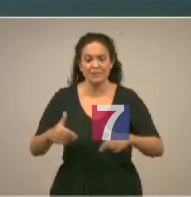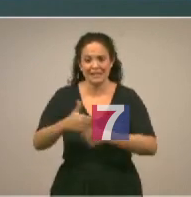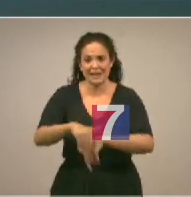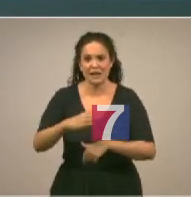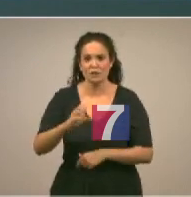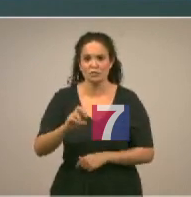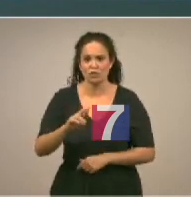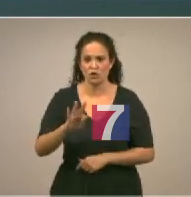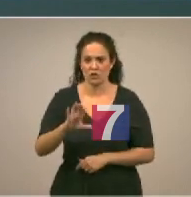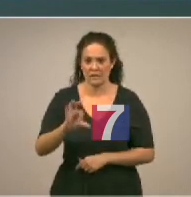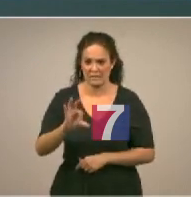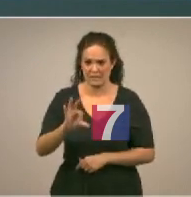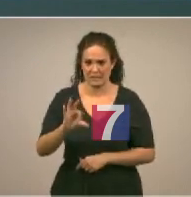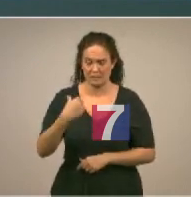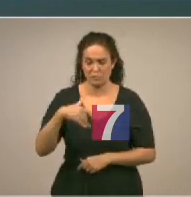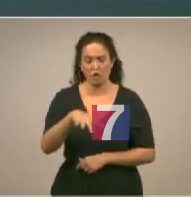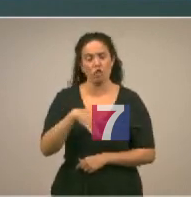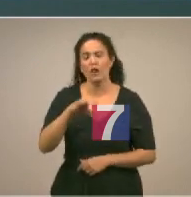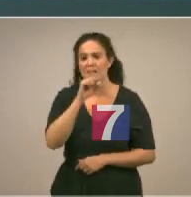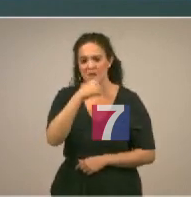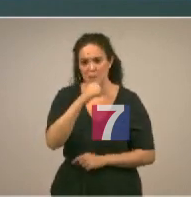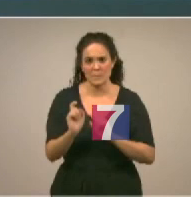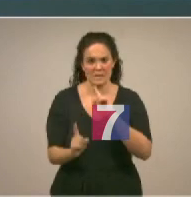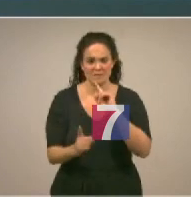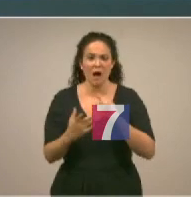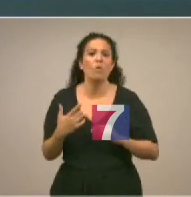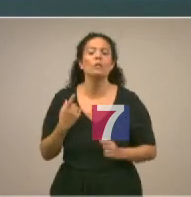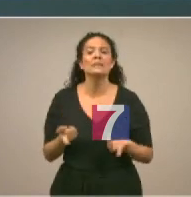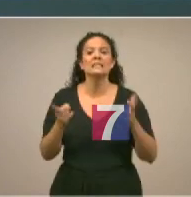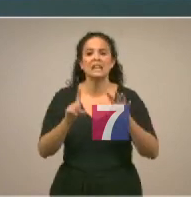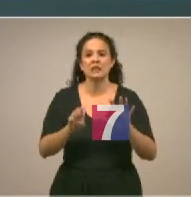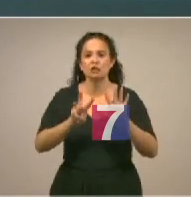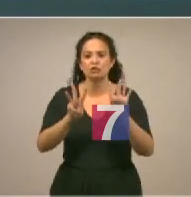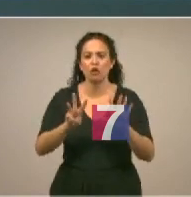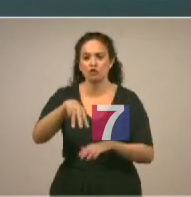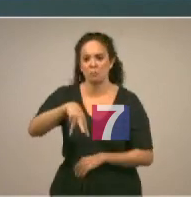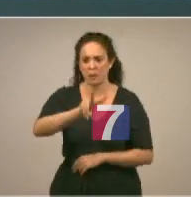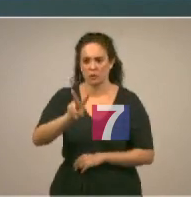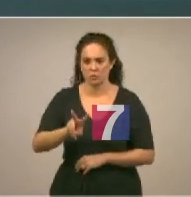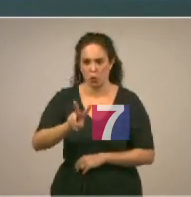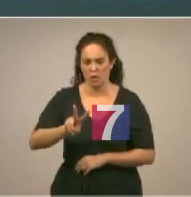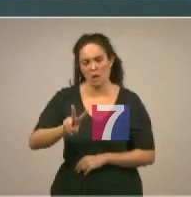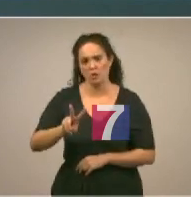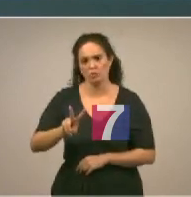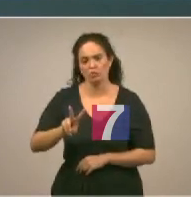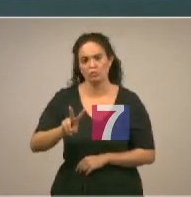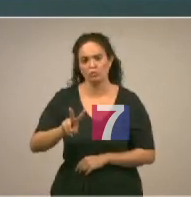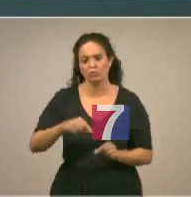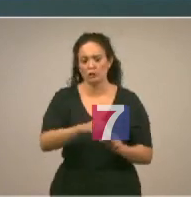Cortes de Bilbao la Vieja de una extensión de 608 metros cuadrados que como he dicho será cedido de